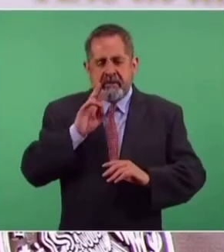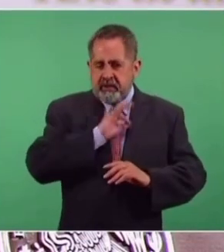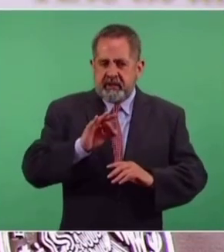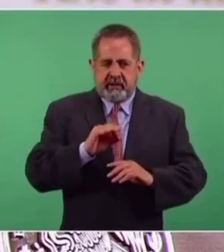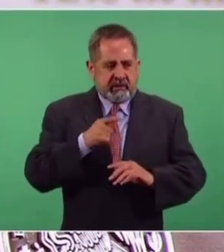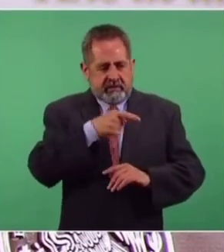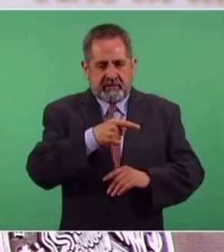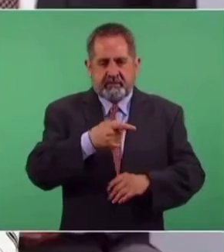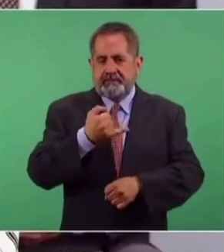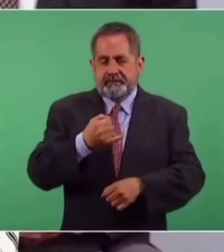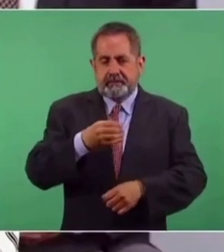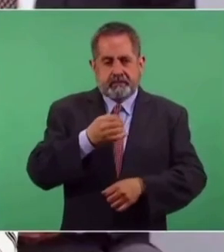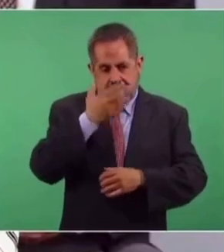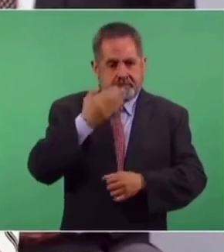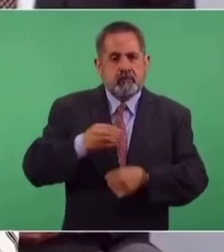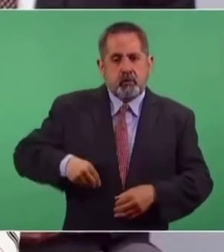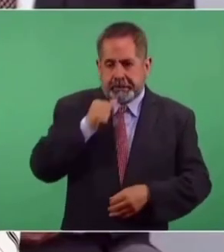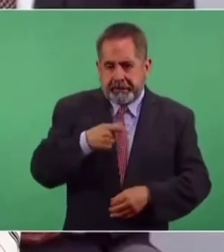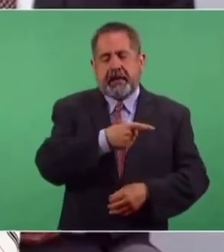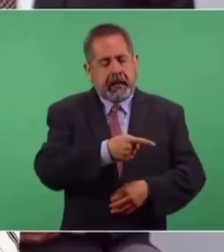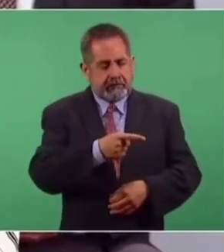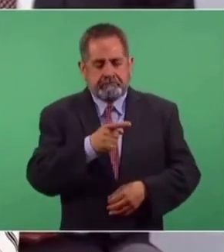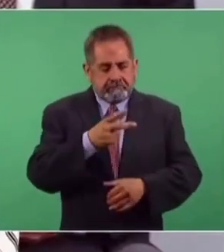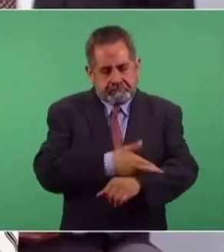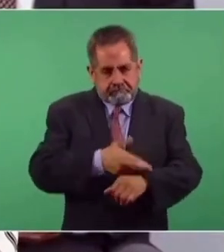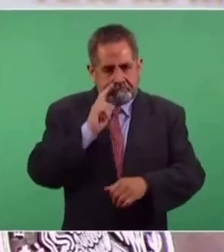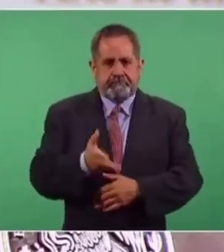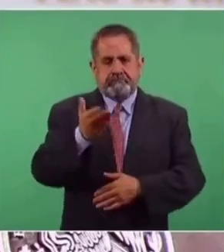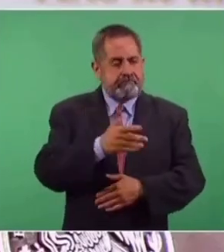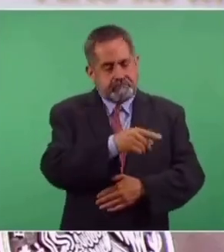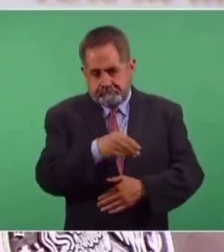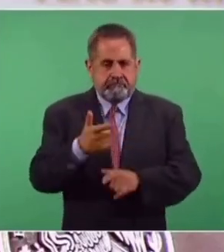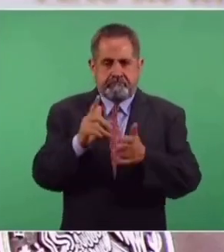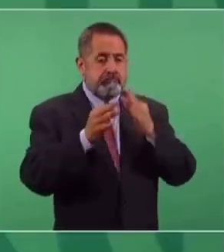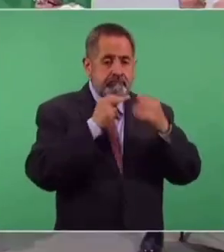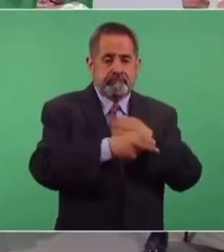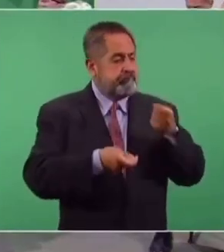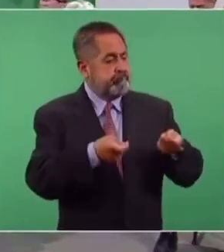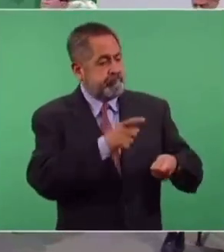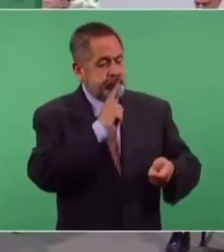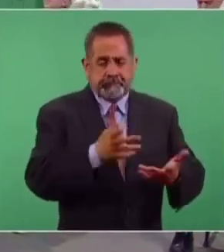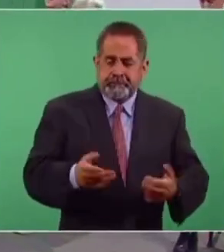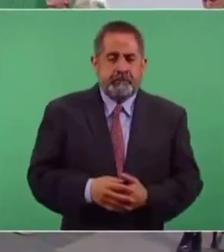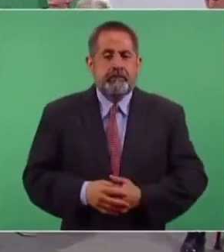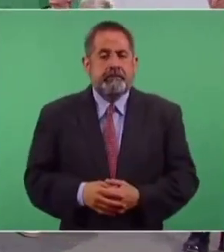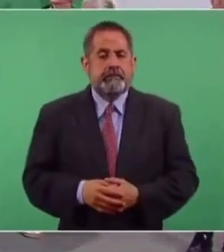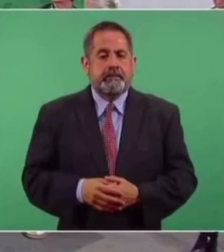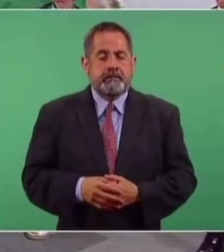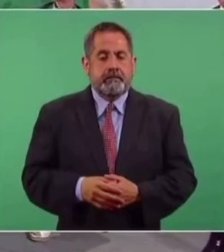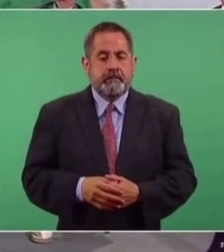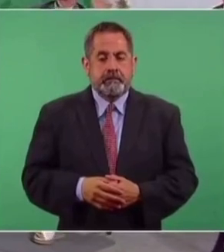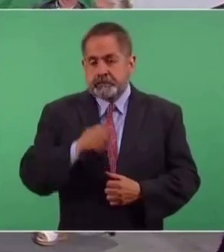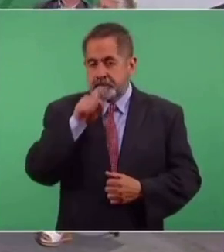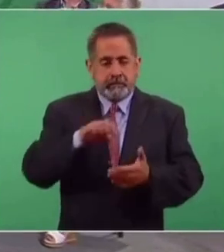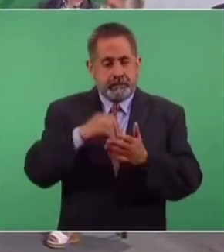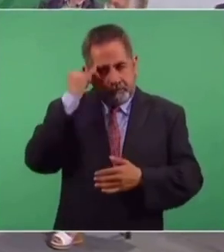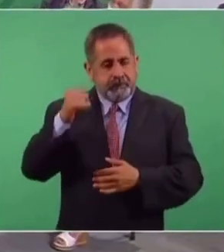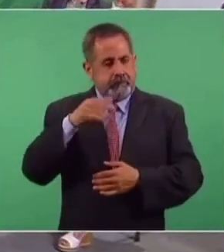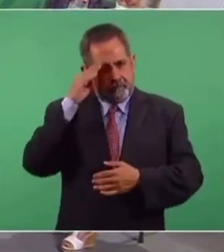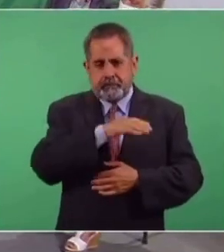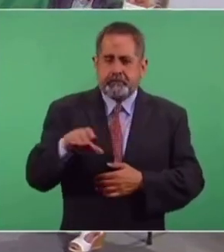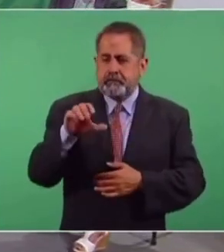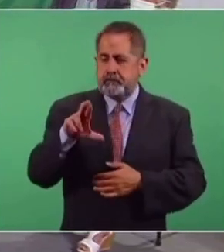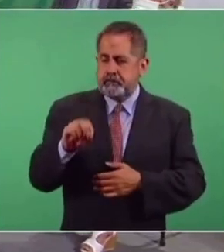demostrar su inocencia, se va a solicitar que se le deje en libertad. También imagínense el caso del señor Caro